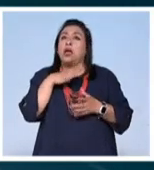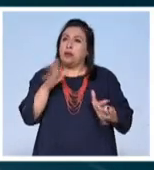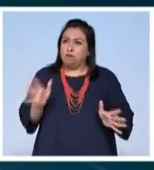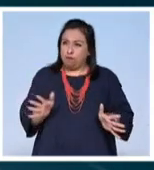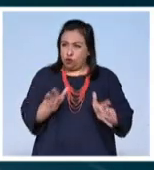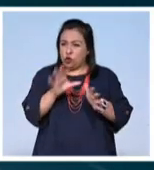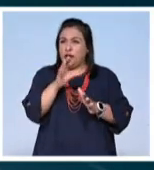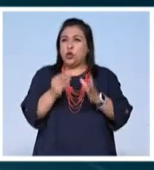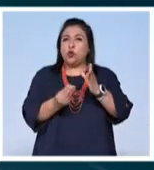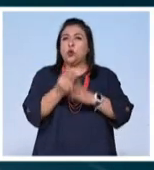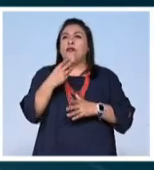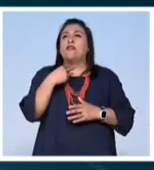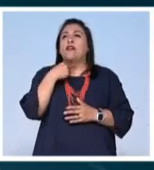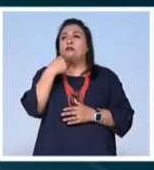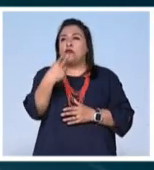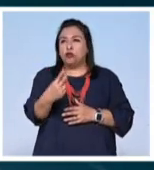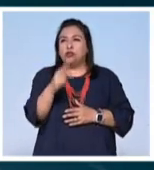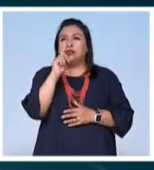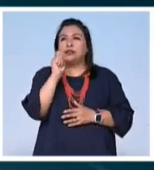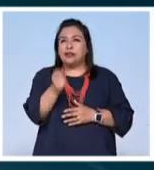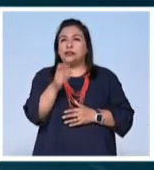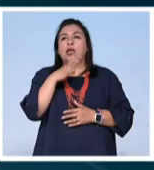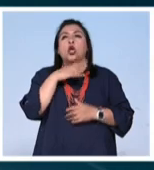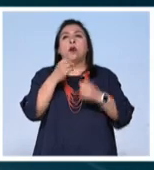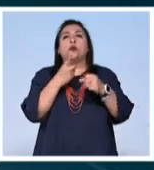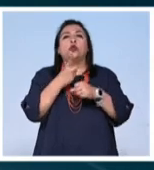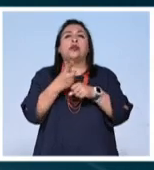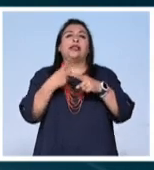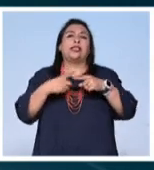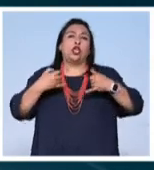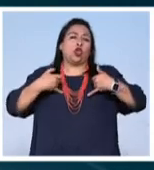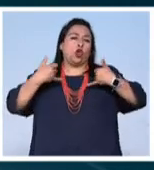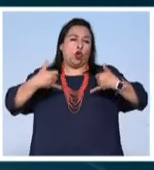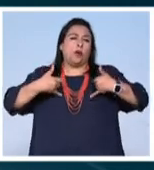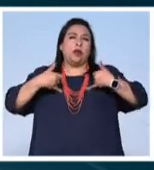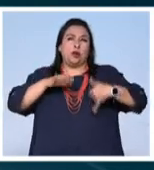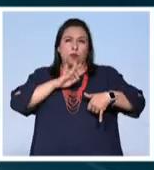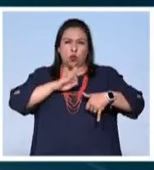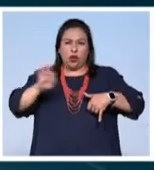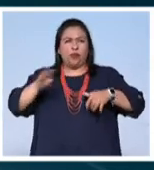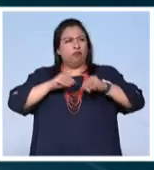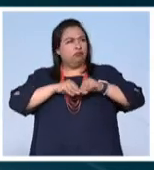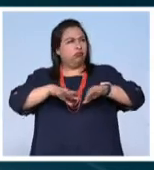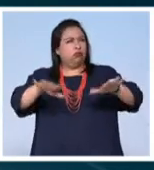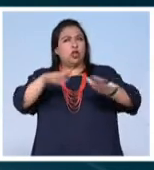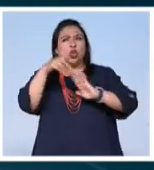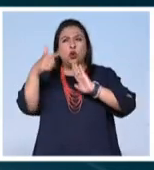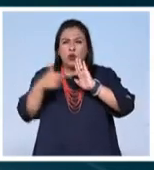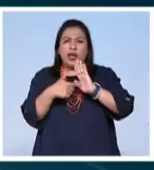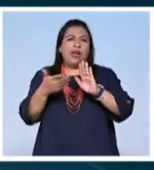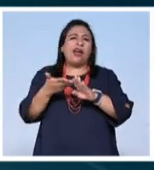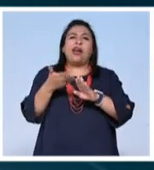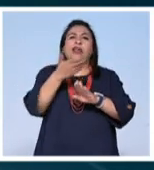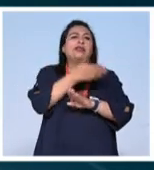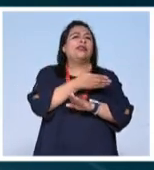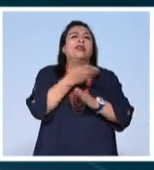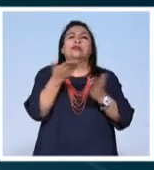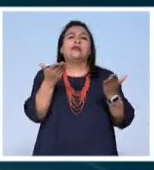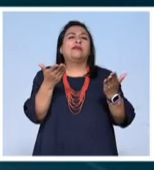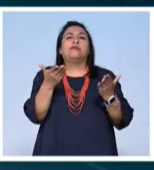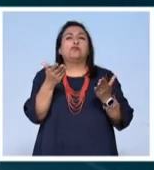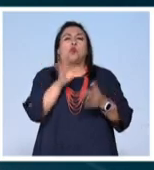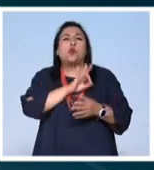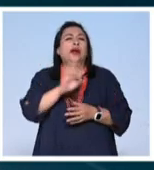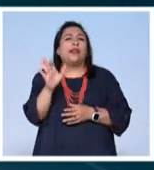impulso a las nuevas voces. Esto es darles la oportunidad a jóvenes de poder tener esta proyección en espacios donde antes no era tan común que lo